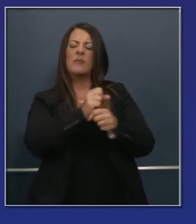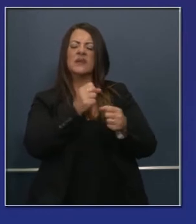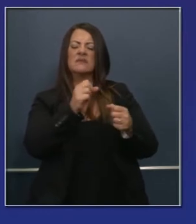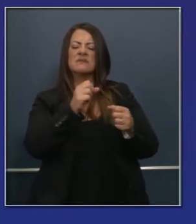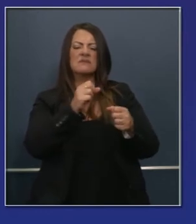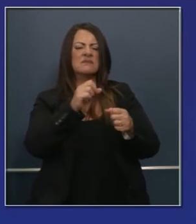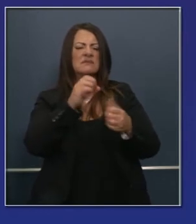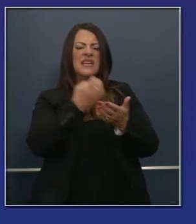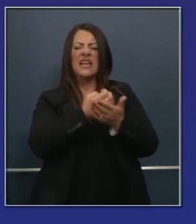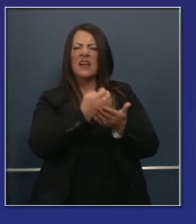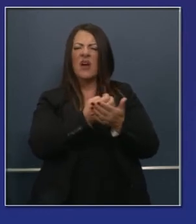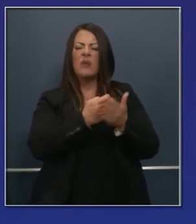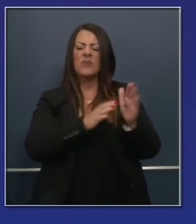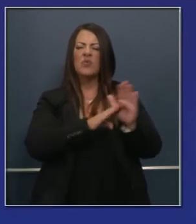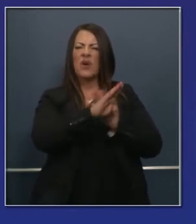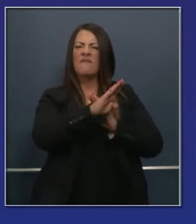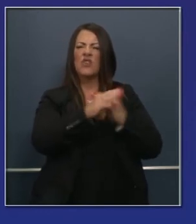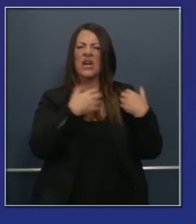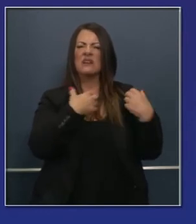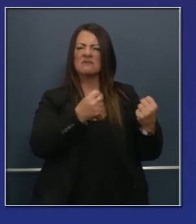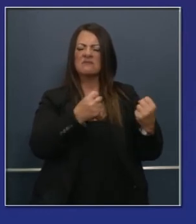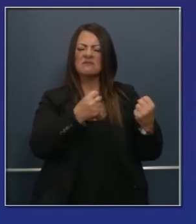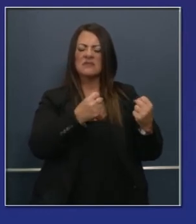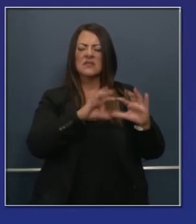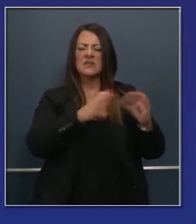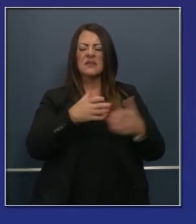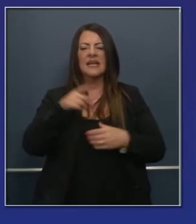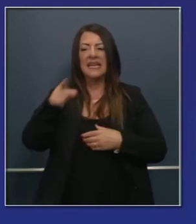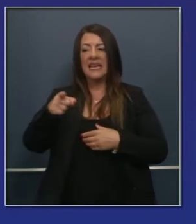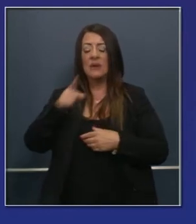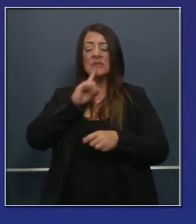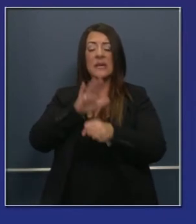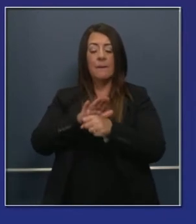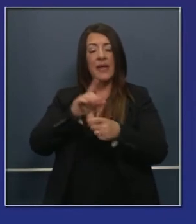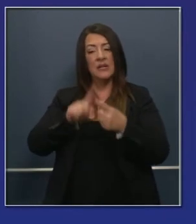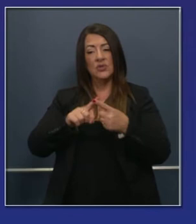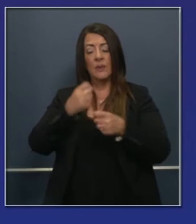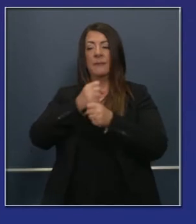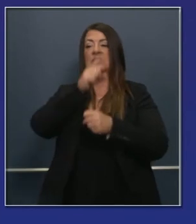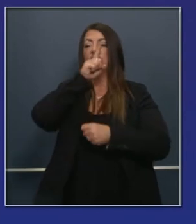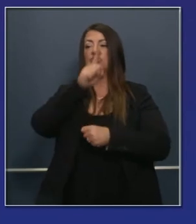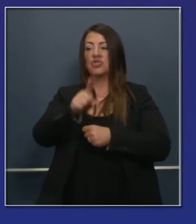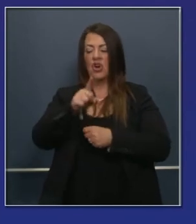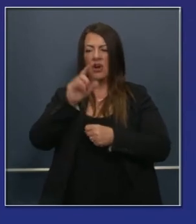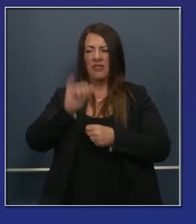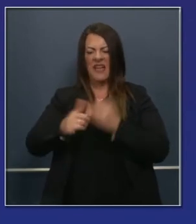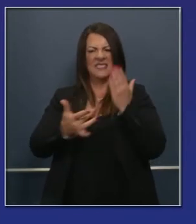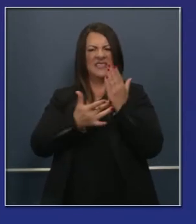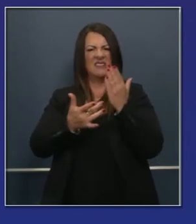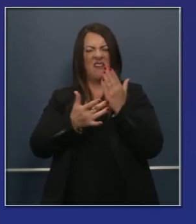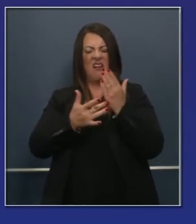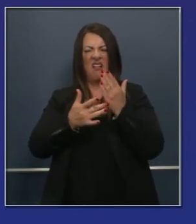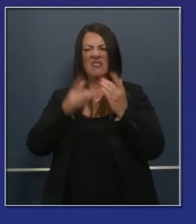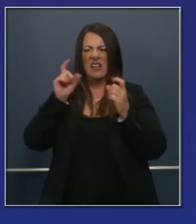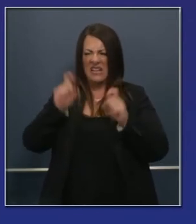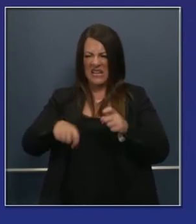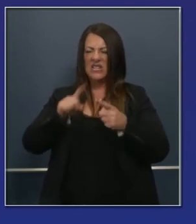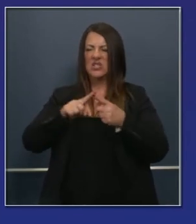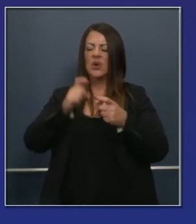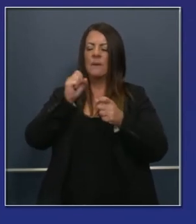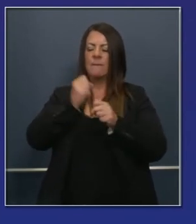es su deseo y su compromiso a cruzar la brecha digital.